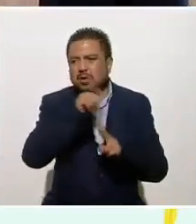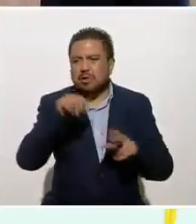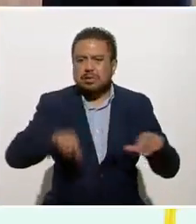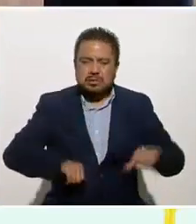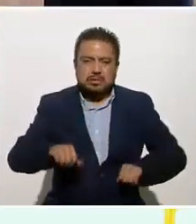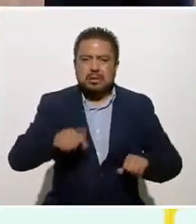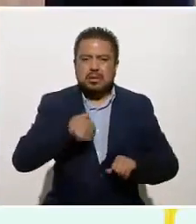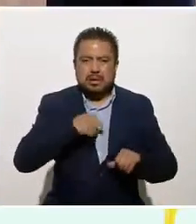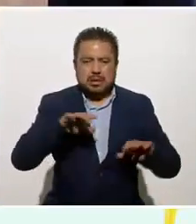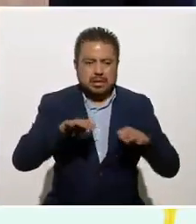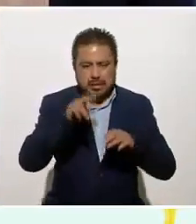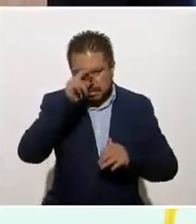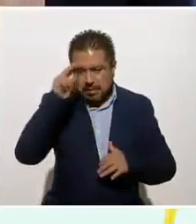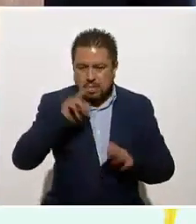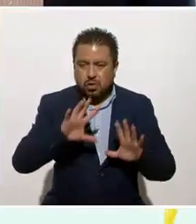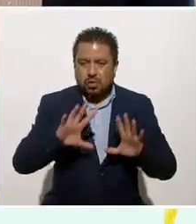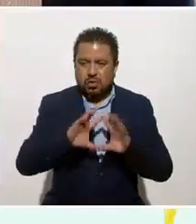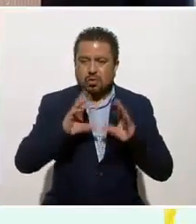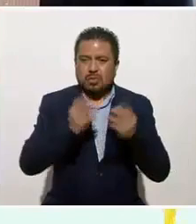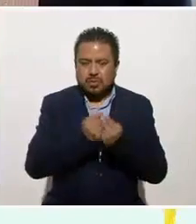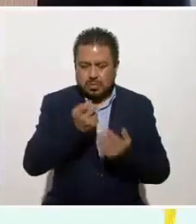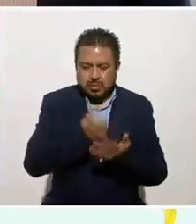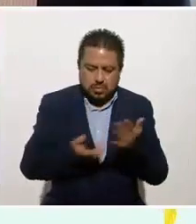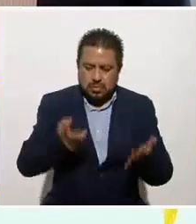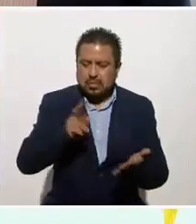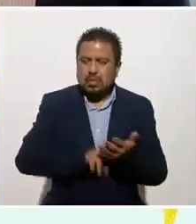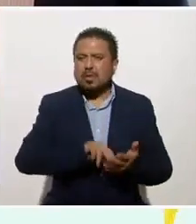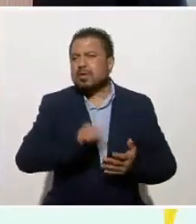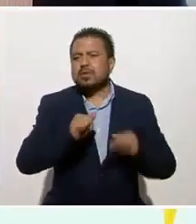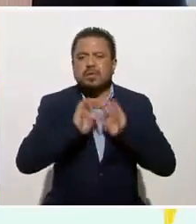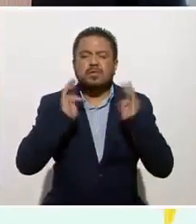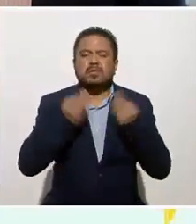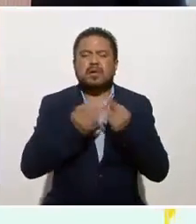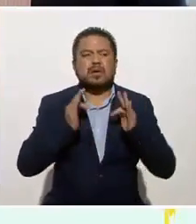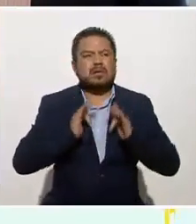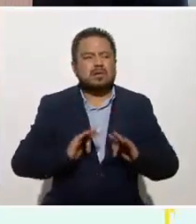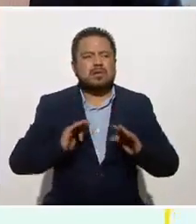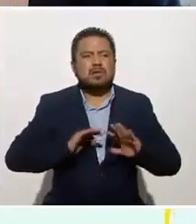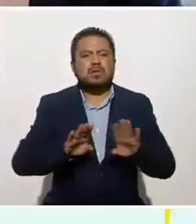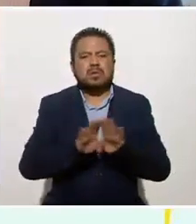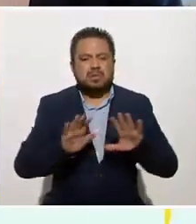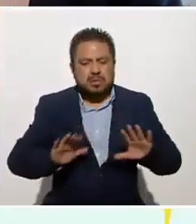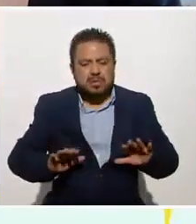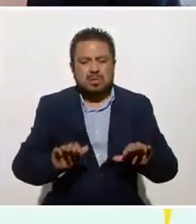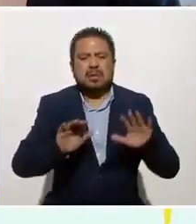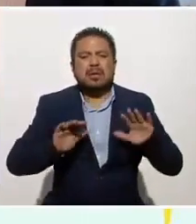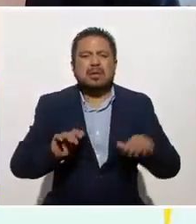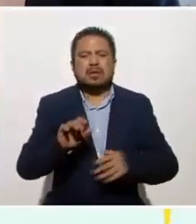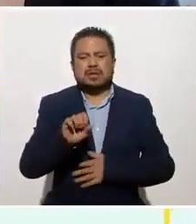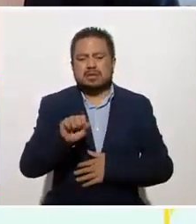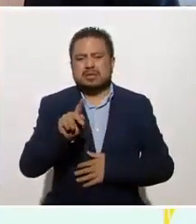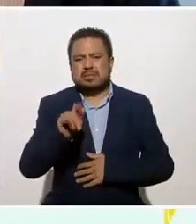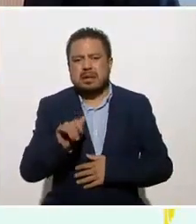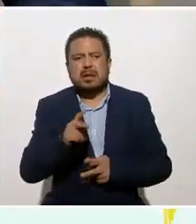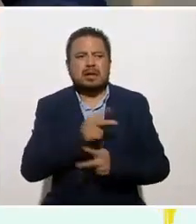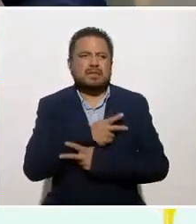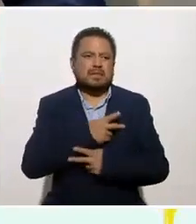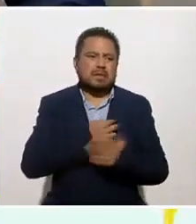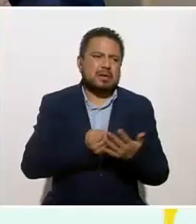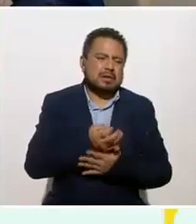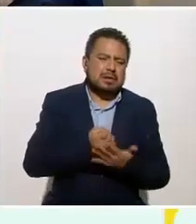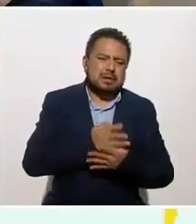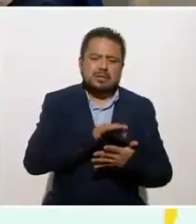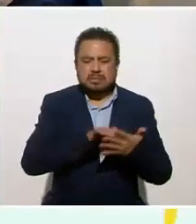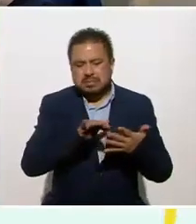Instituto Mindfulness de México juntamos las dos. Y hay otras formas de relajación, como son los masajes, como irte a una spa, como salir de vacaciones, como